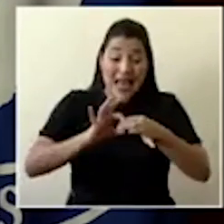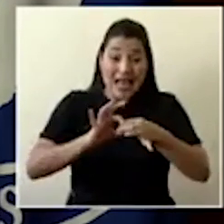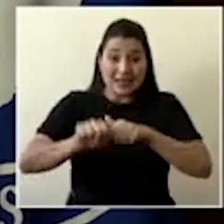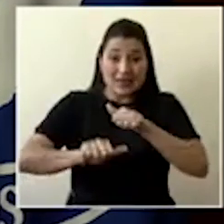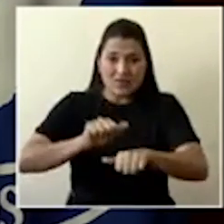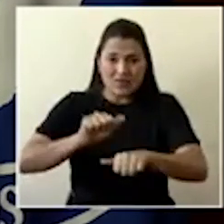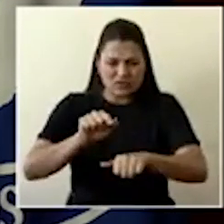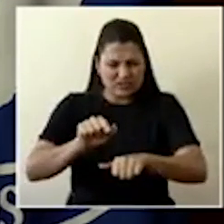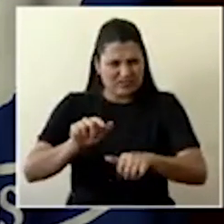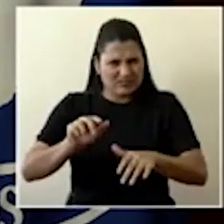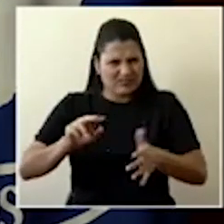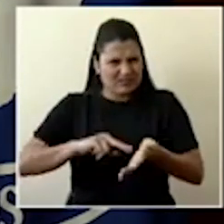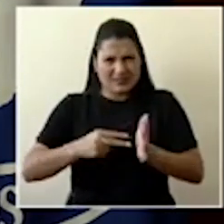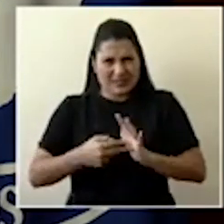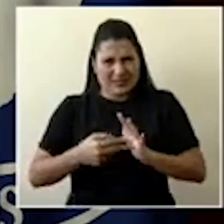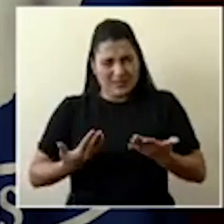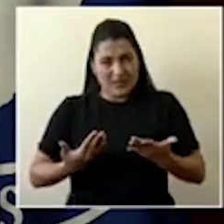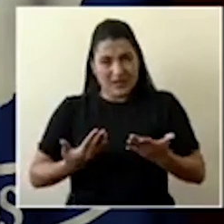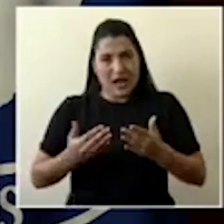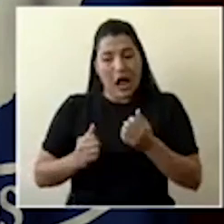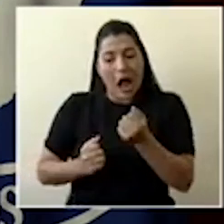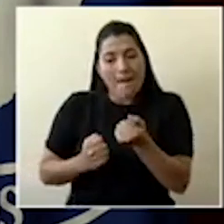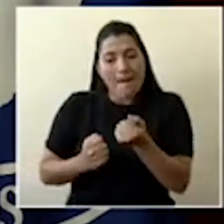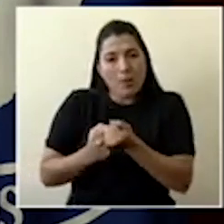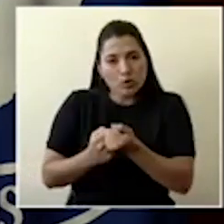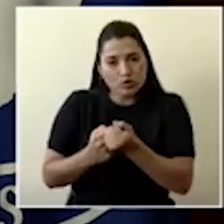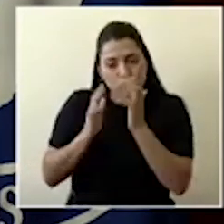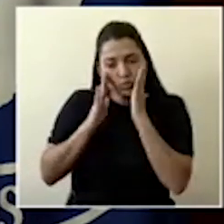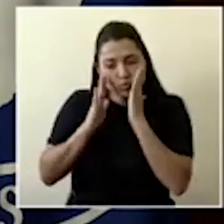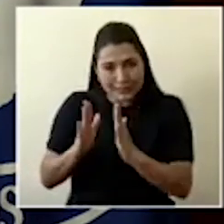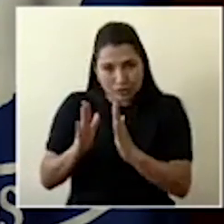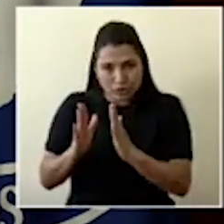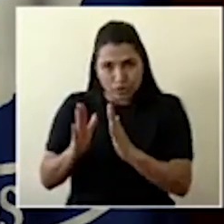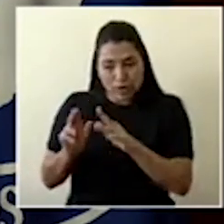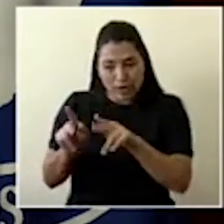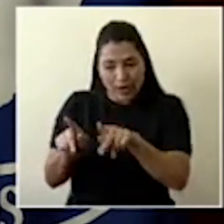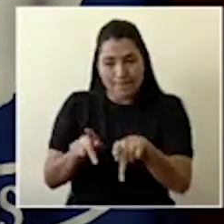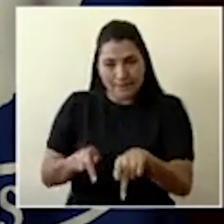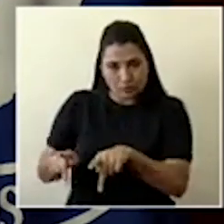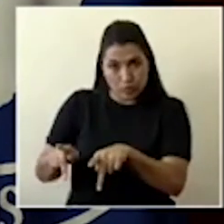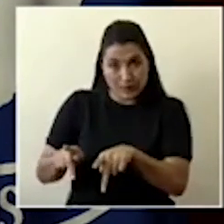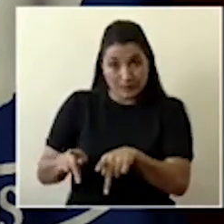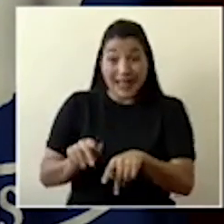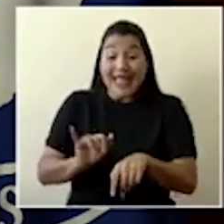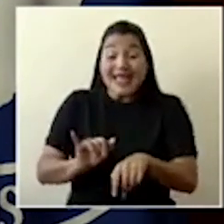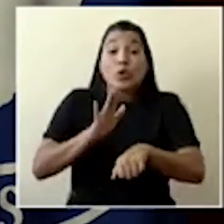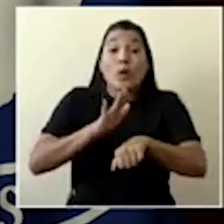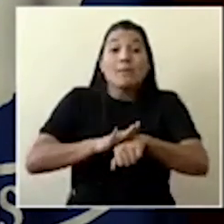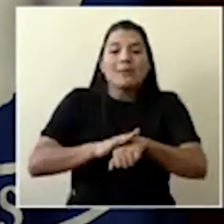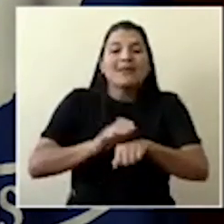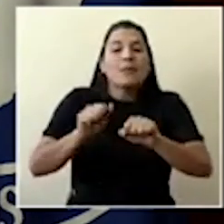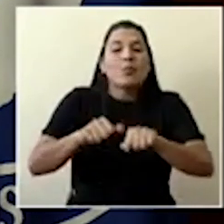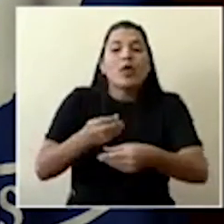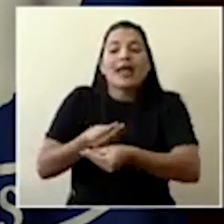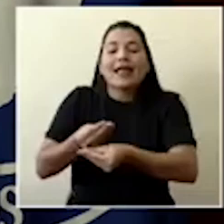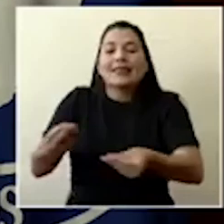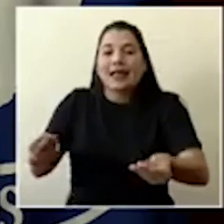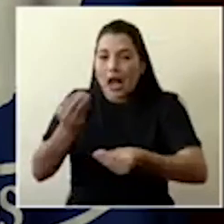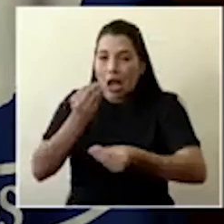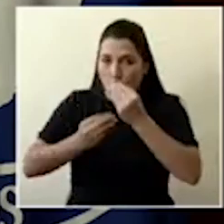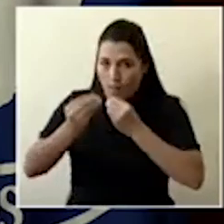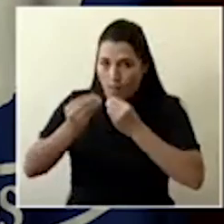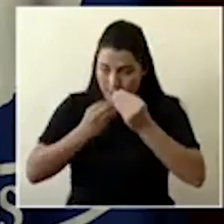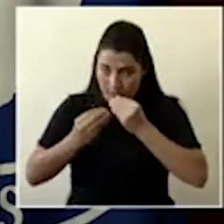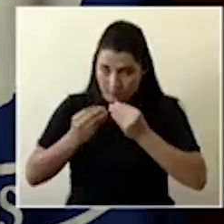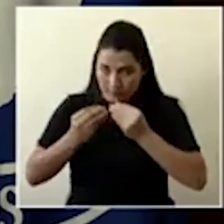humanitaria, que nos va a permitir llevar alimentos según las necesidades prioritarias establecidas desde los comités